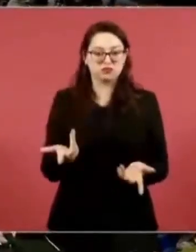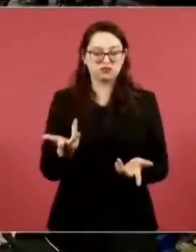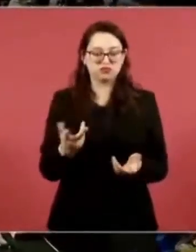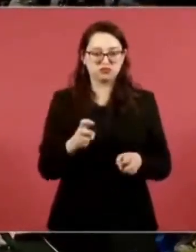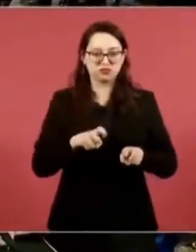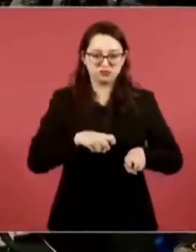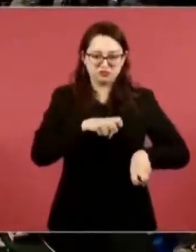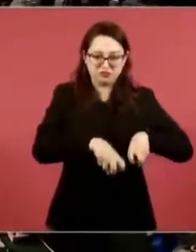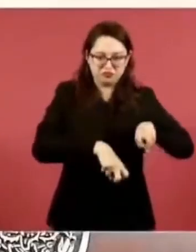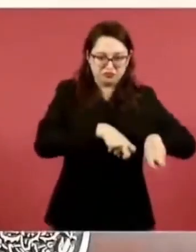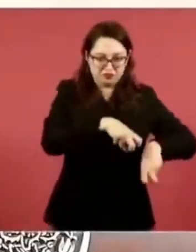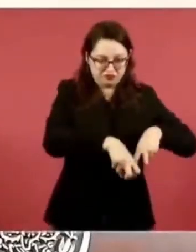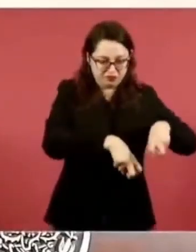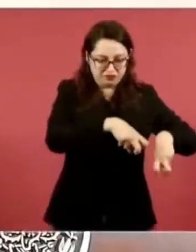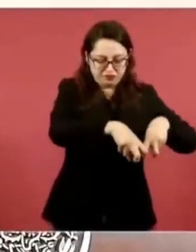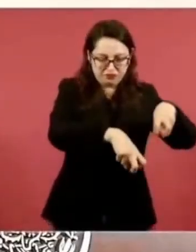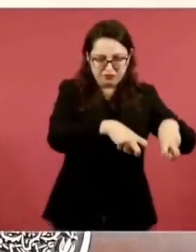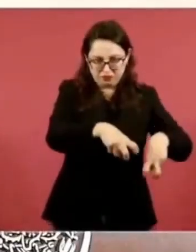Pero no vale la pena.